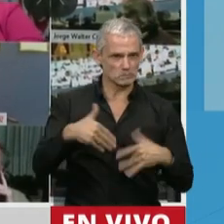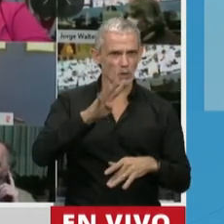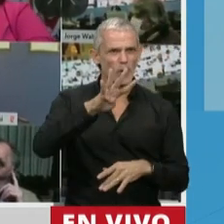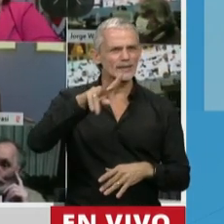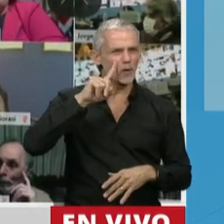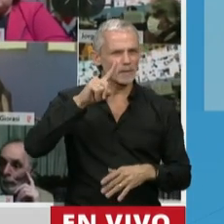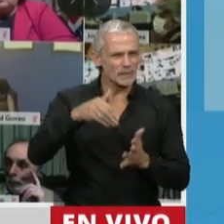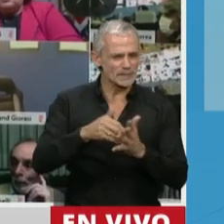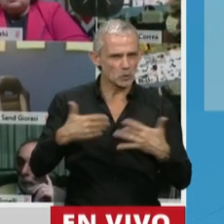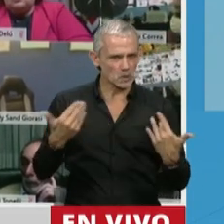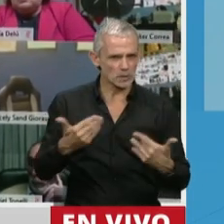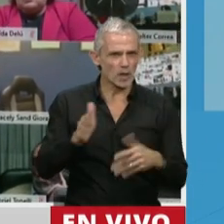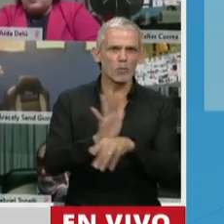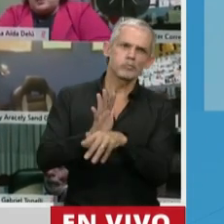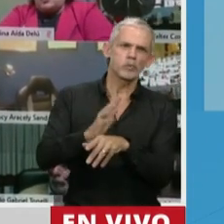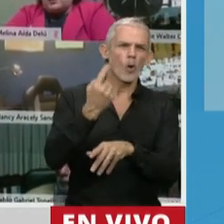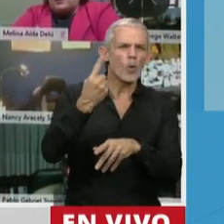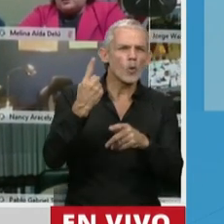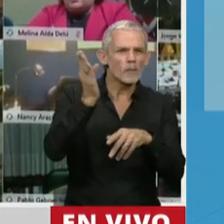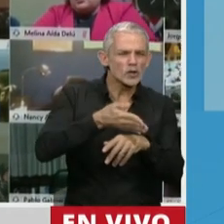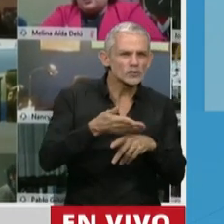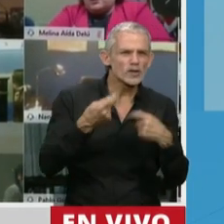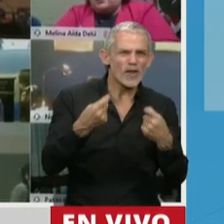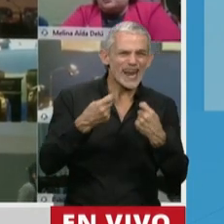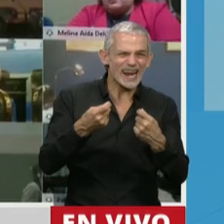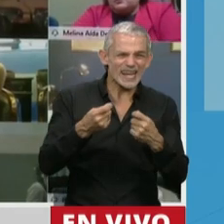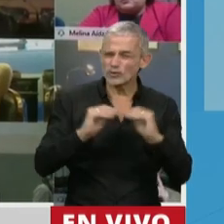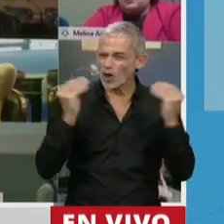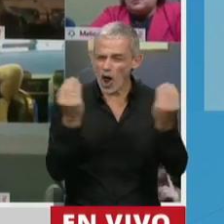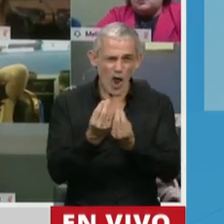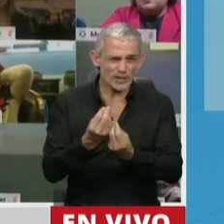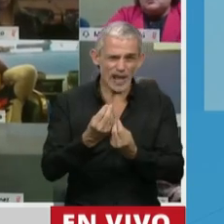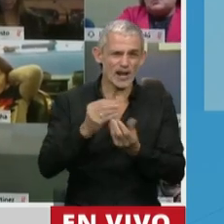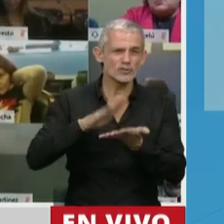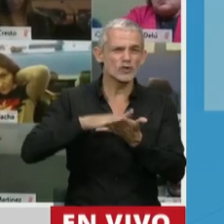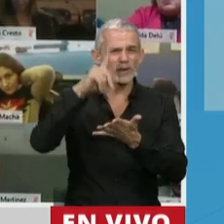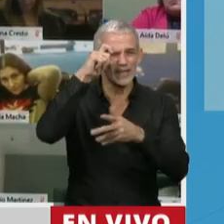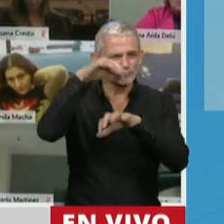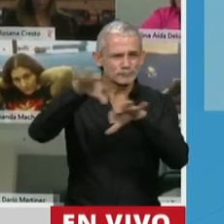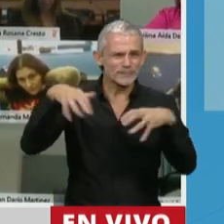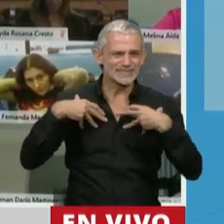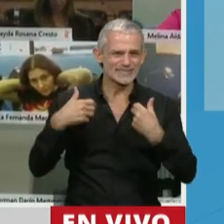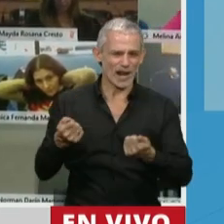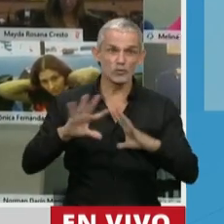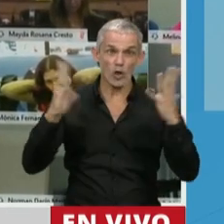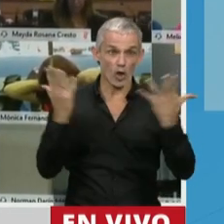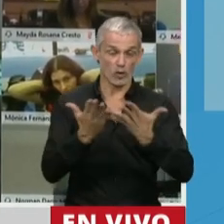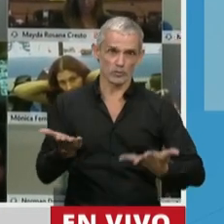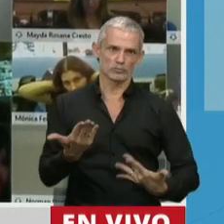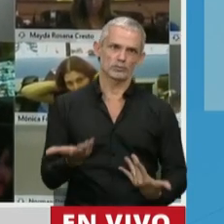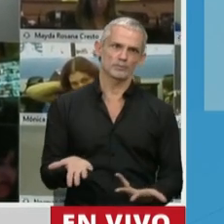que significa el 1% del gasto sanitario mundial. Entonces, también hay que